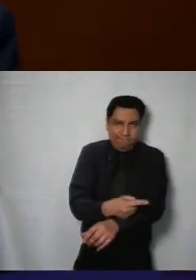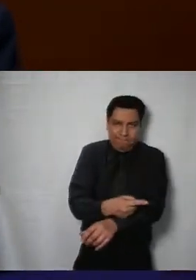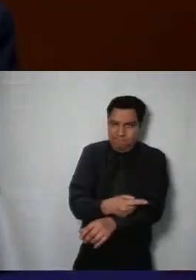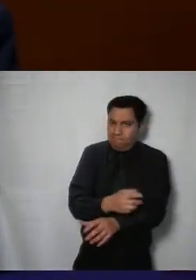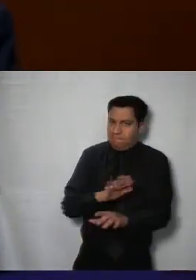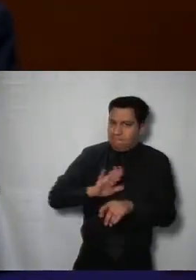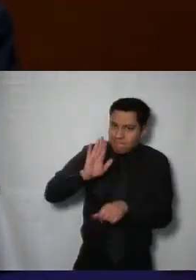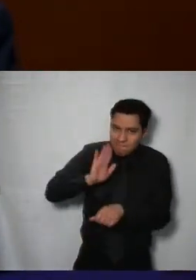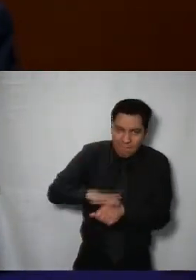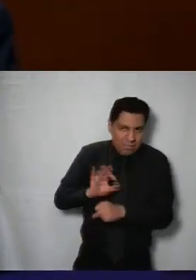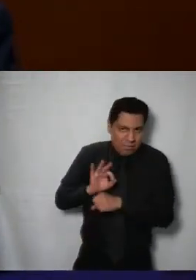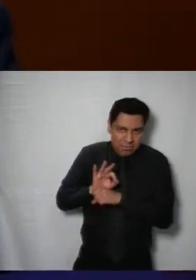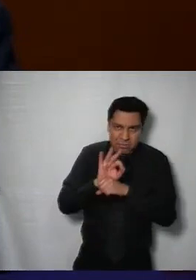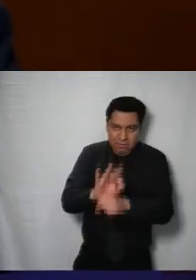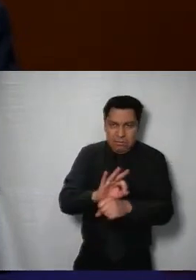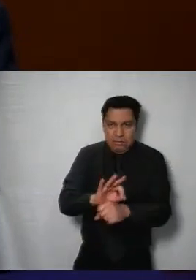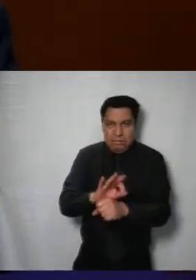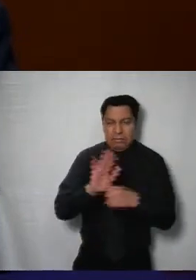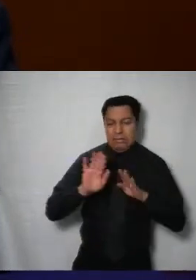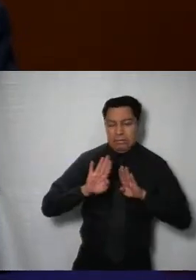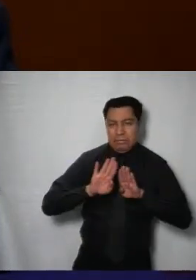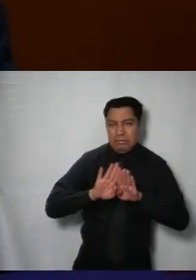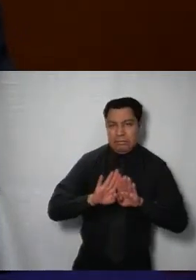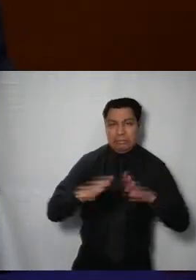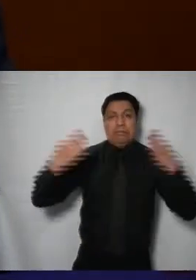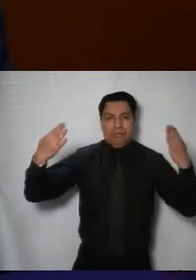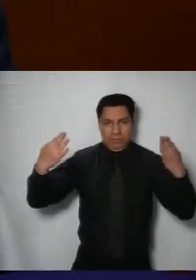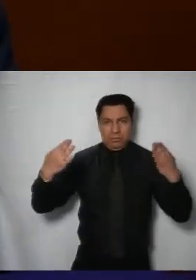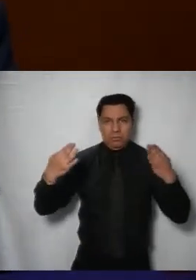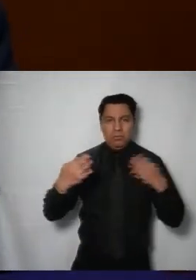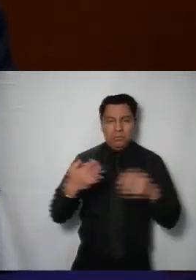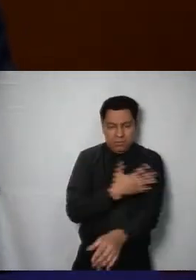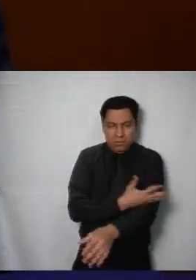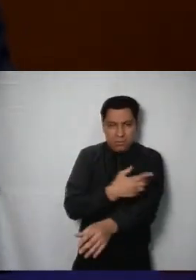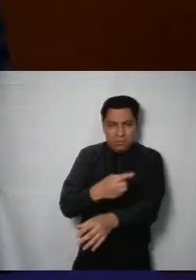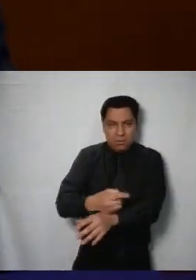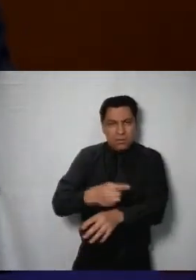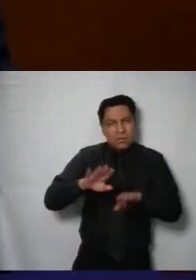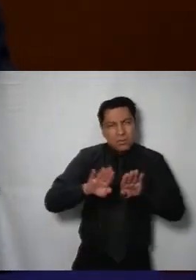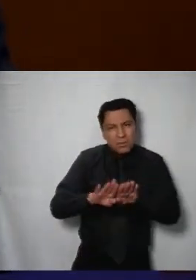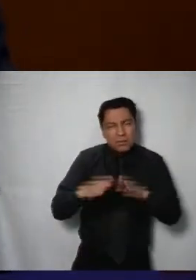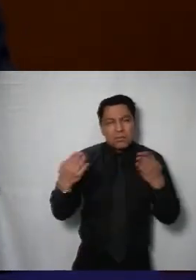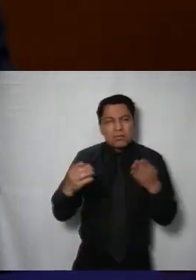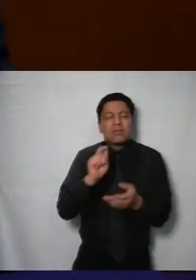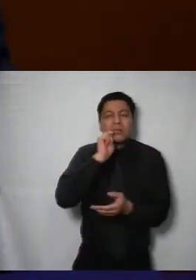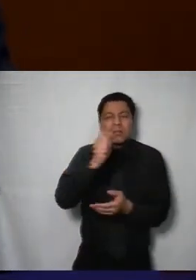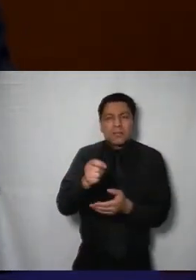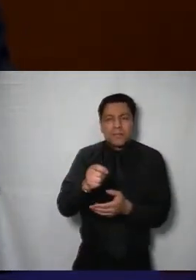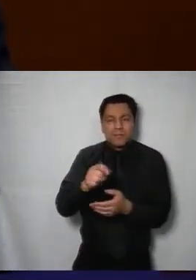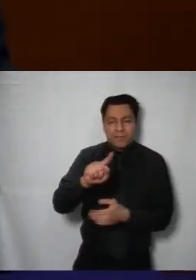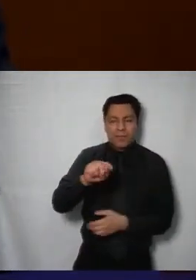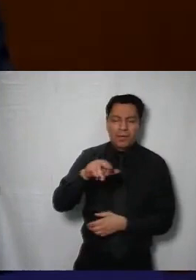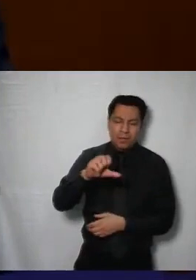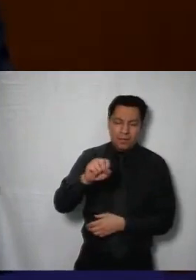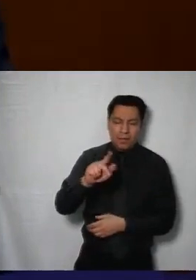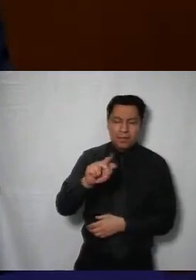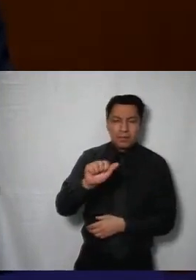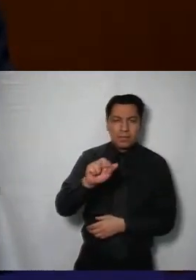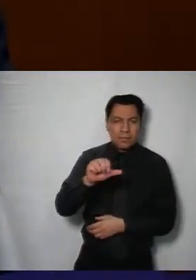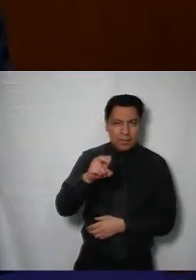proactiva implementadas al respecto podemos definir la transparencia como aquel mecanismo y principal